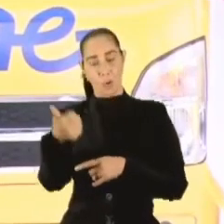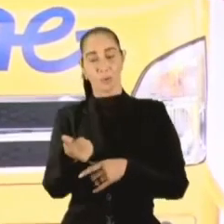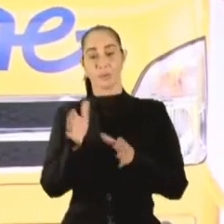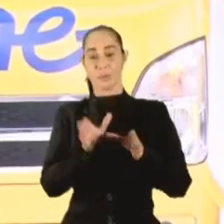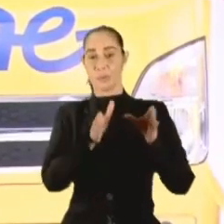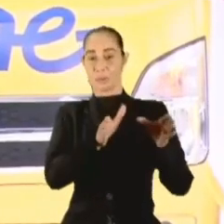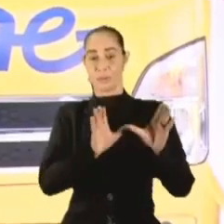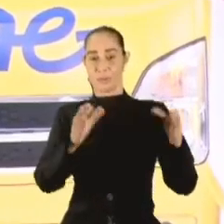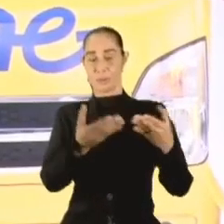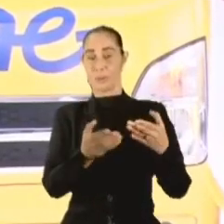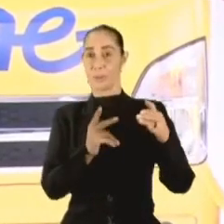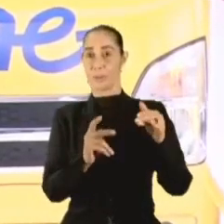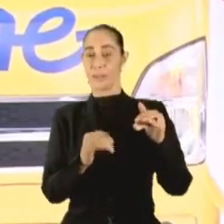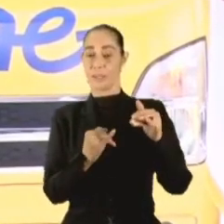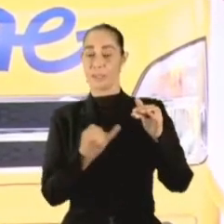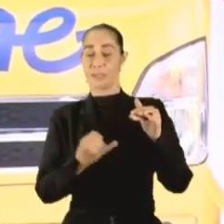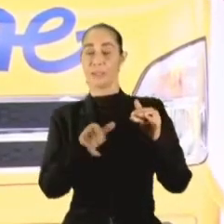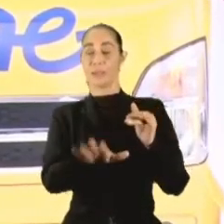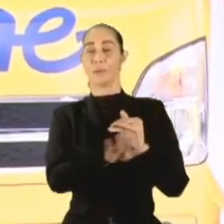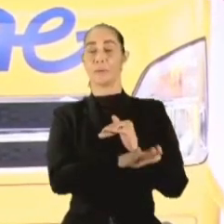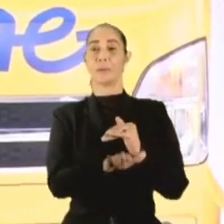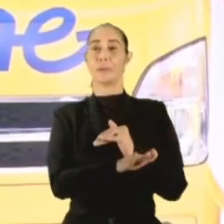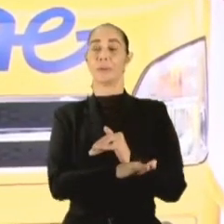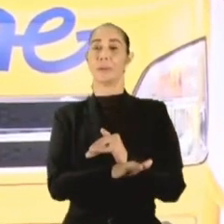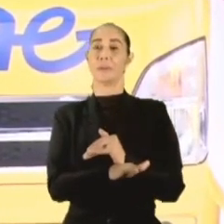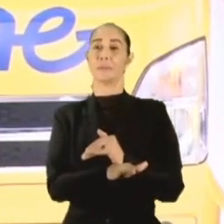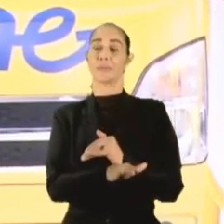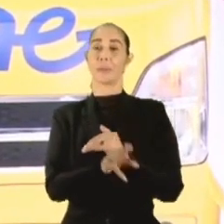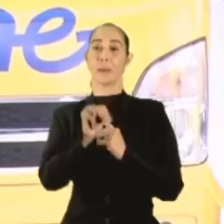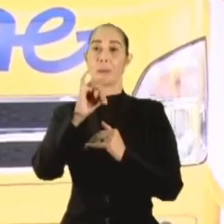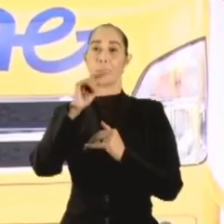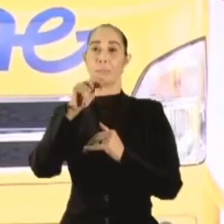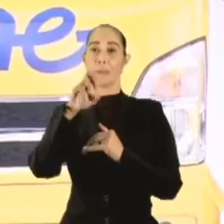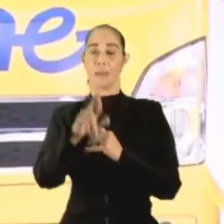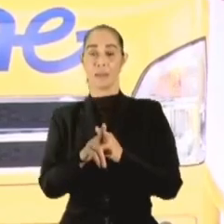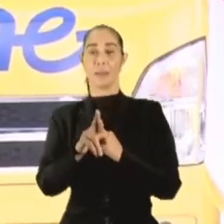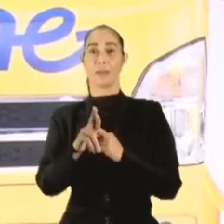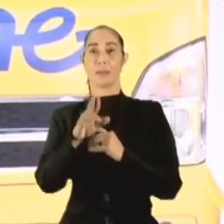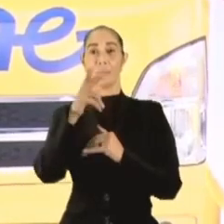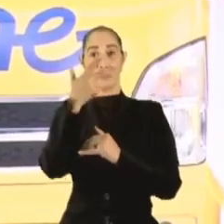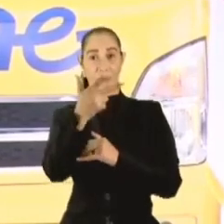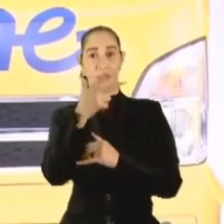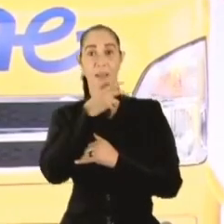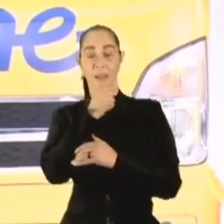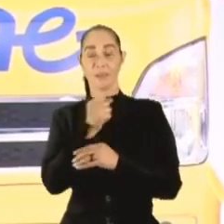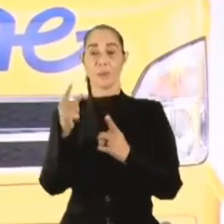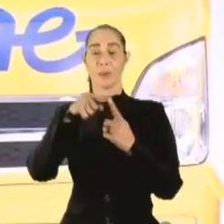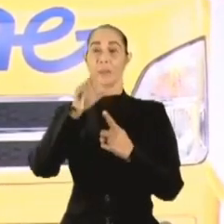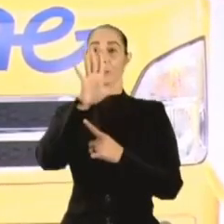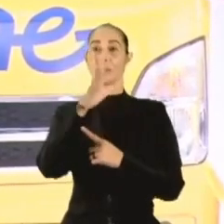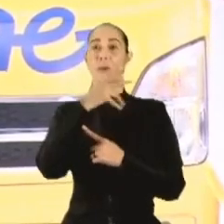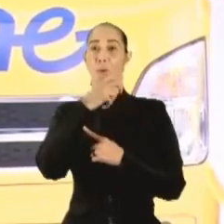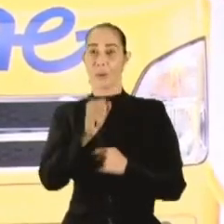las aulas de preescolar en el en el MINER estamos hablando de los niños entre tres y cinco años